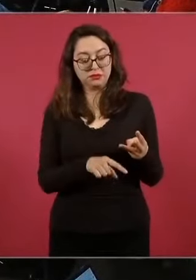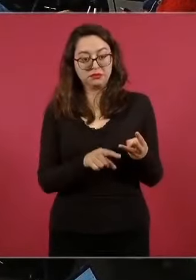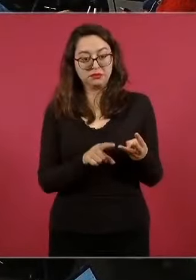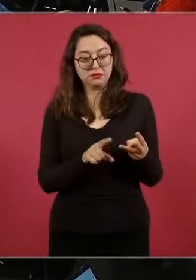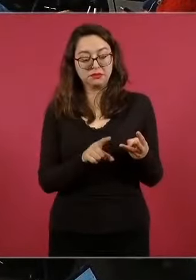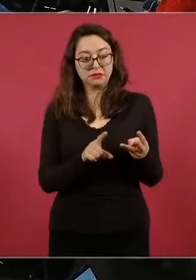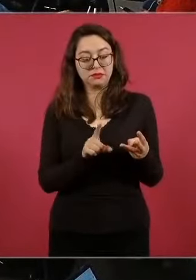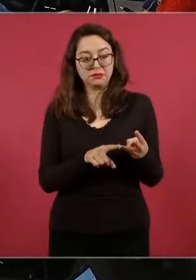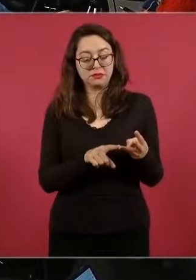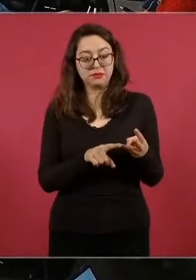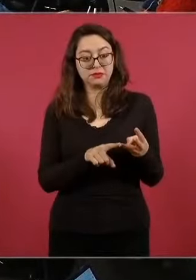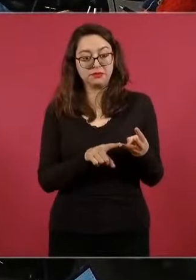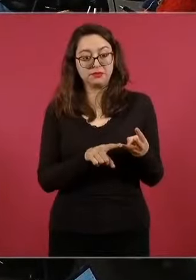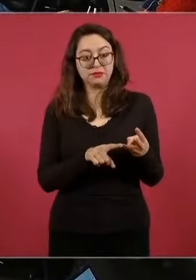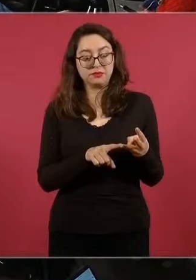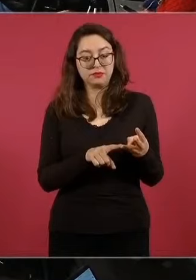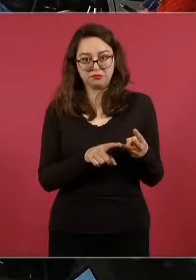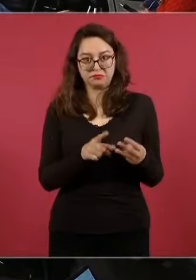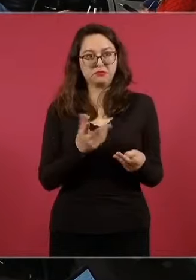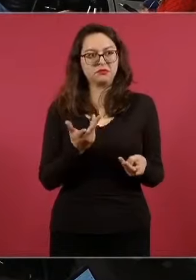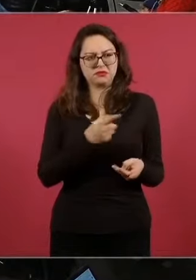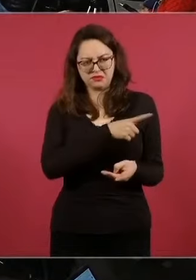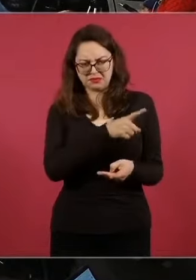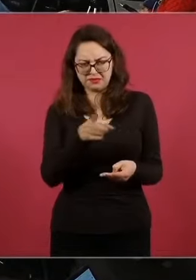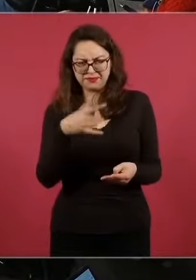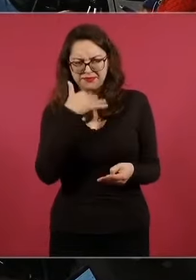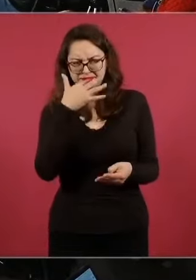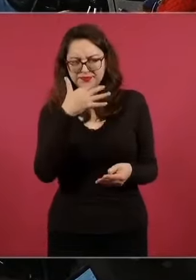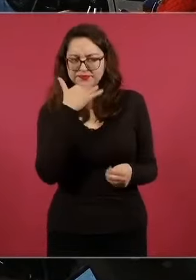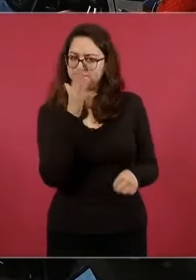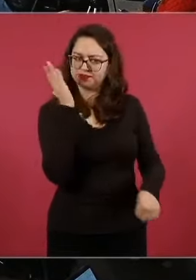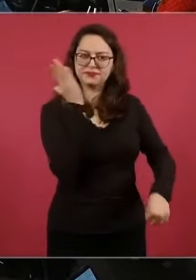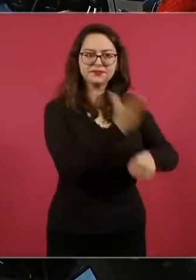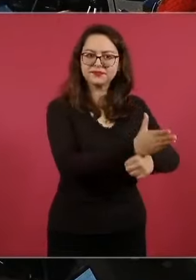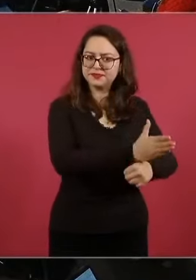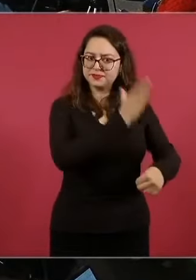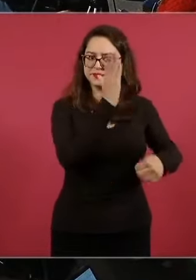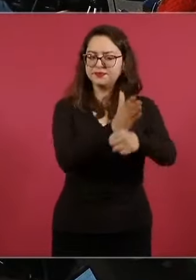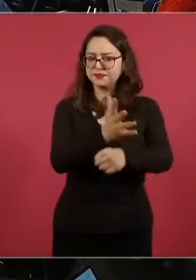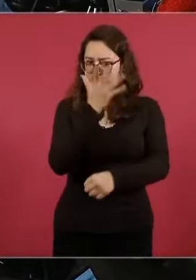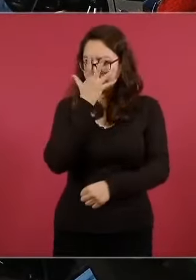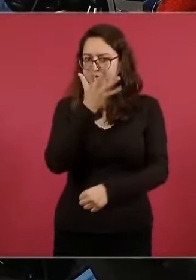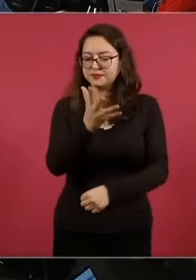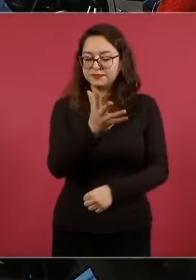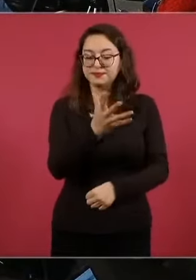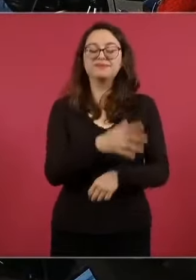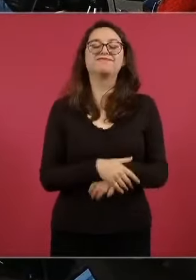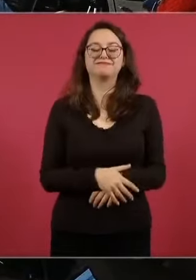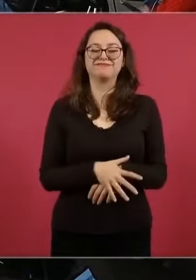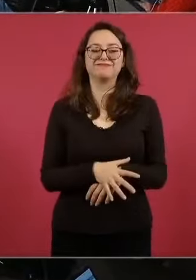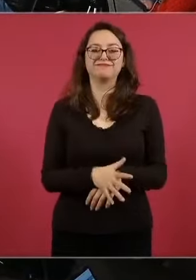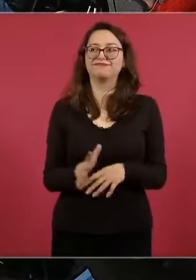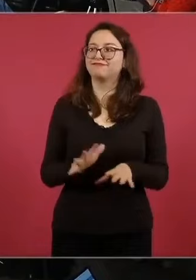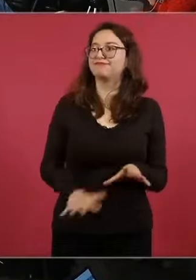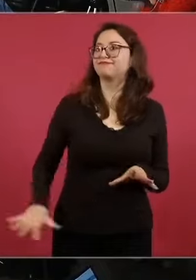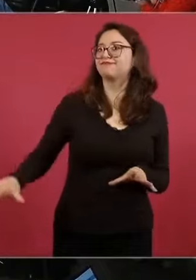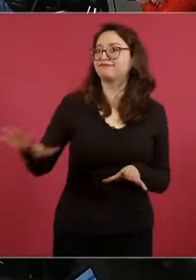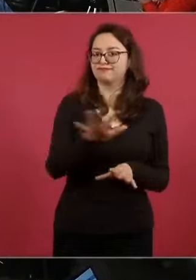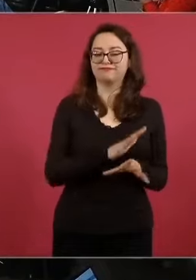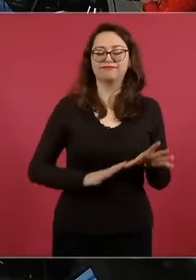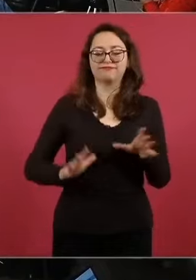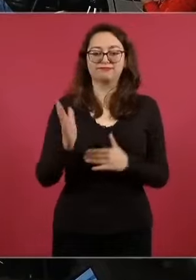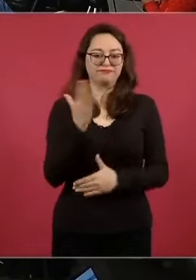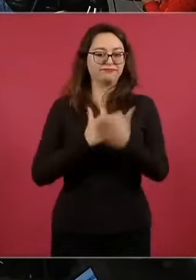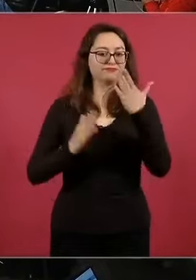si no hay impunidad, se puede lograr una sociedad mejor,